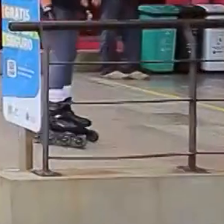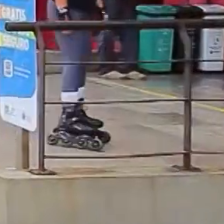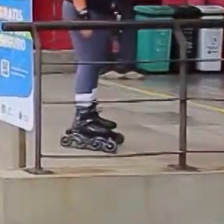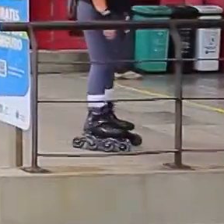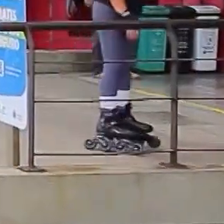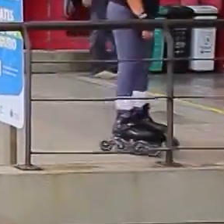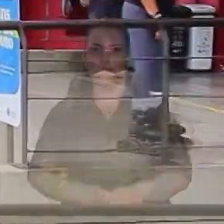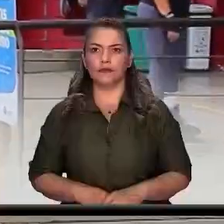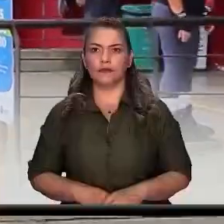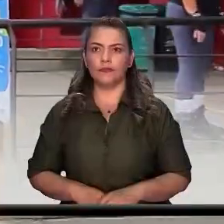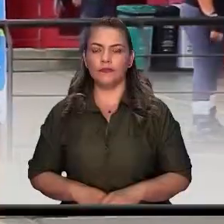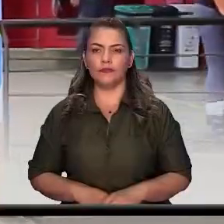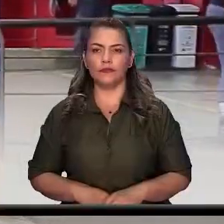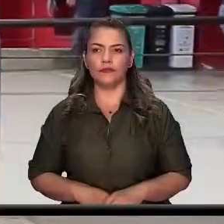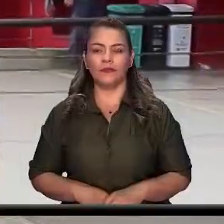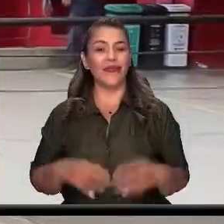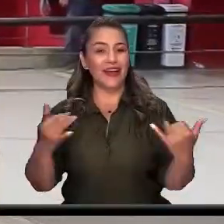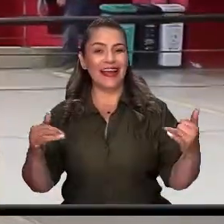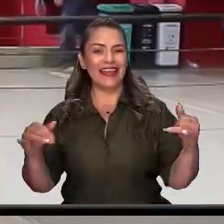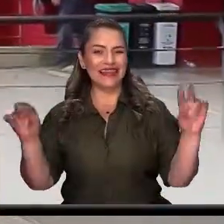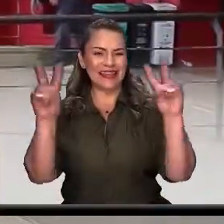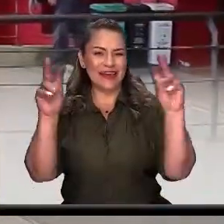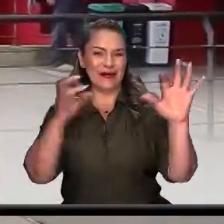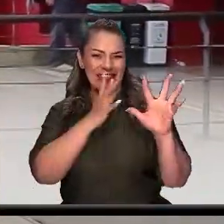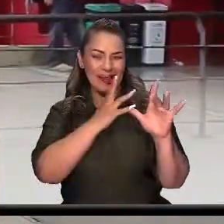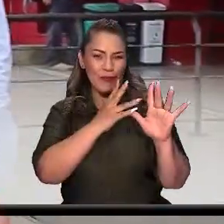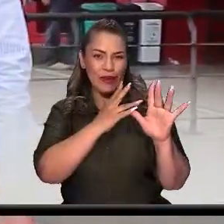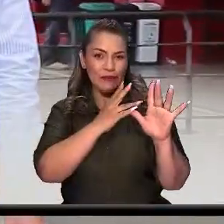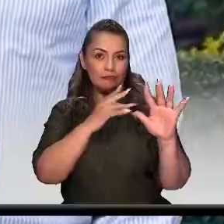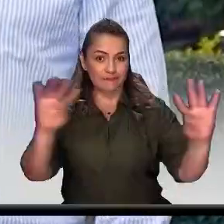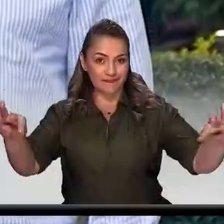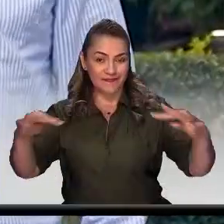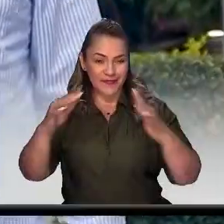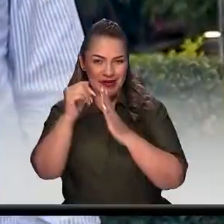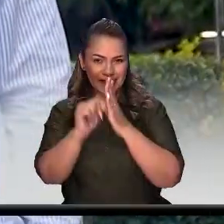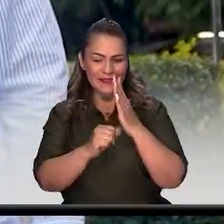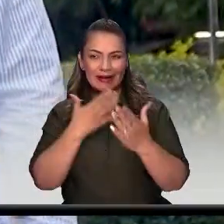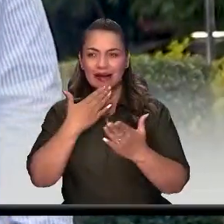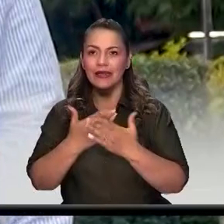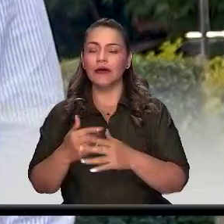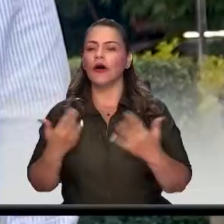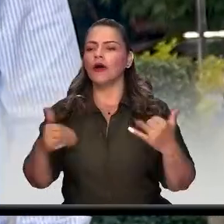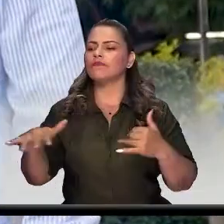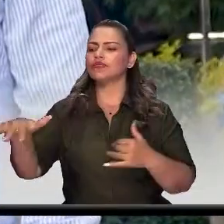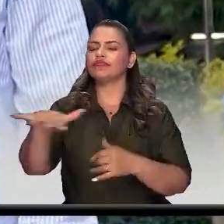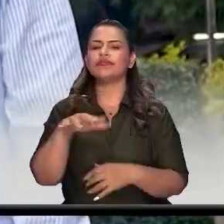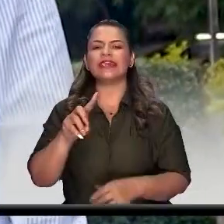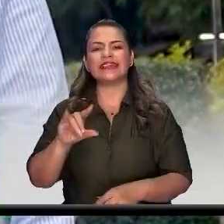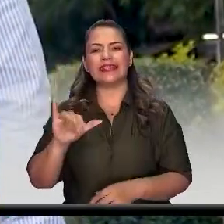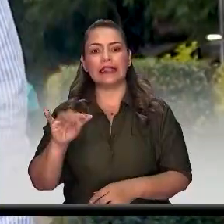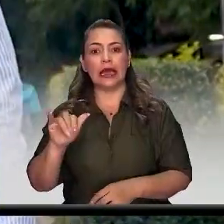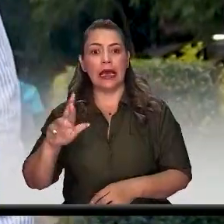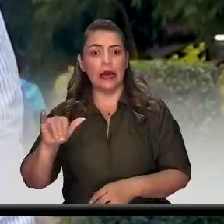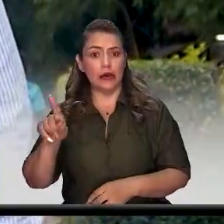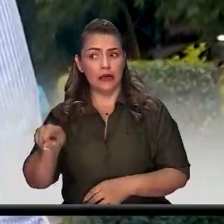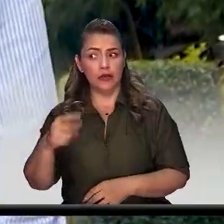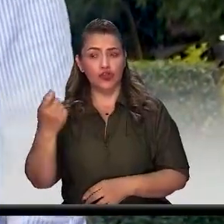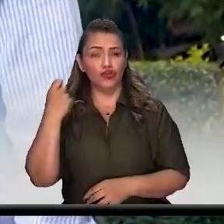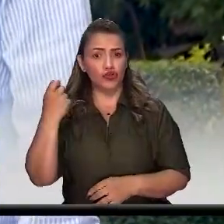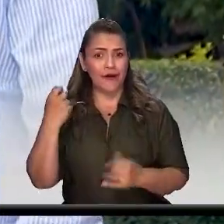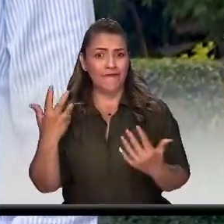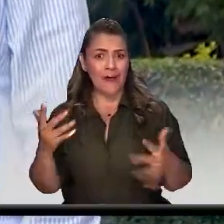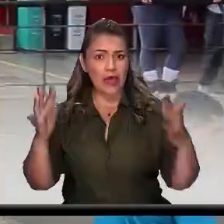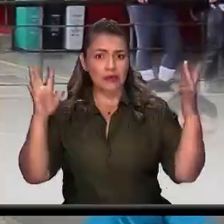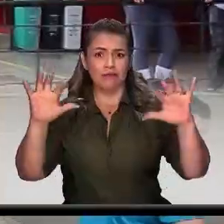Bienvenidos a nuestro programa institucional Todos Somos Itagüí. Hoy los saludamos desde Itagres, lugar donde ocurrieron grandes eventos en estas fiestas. Alcalde,